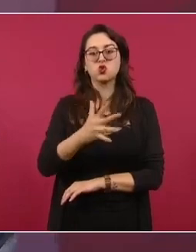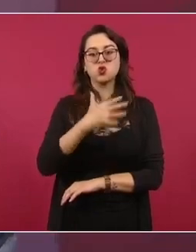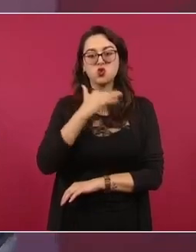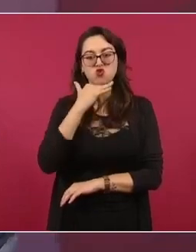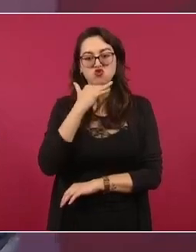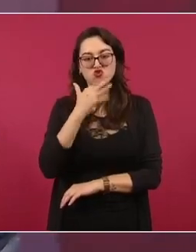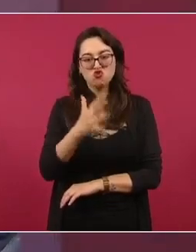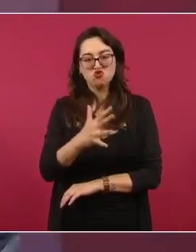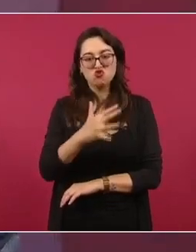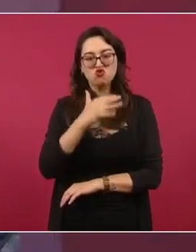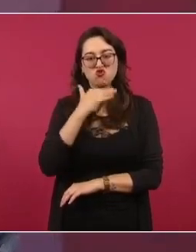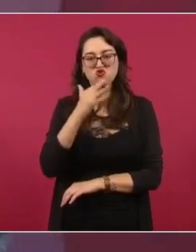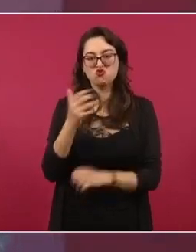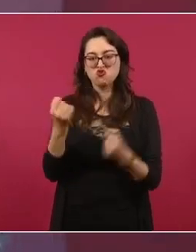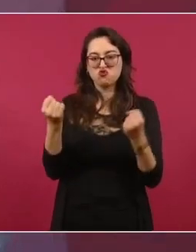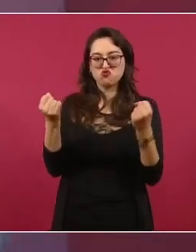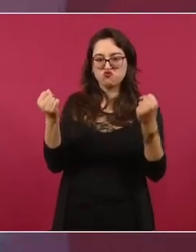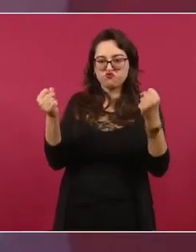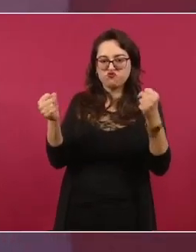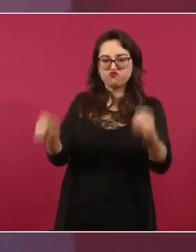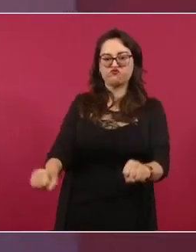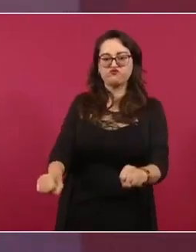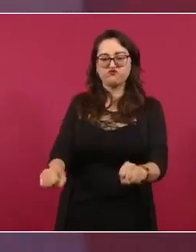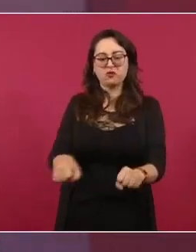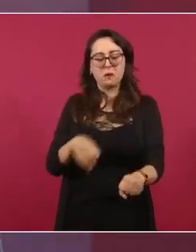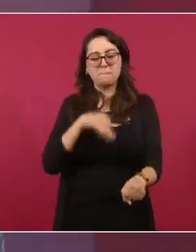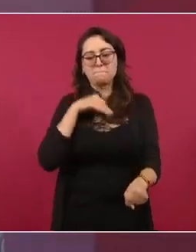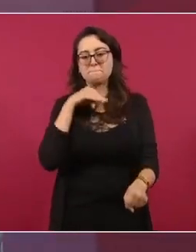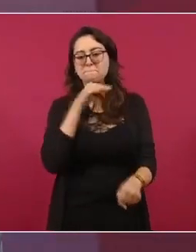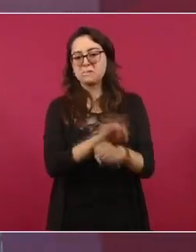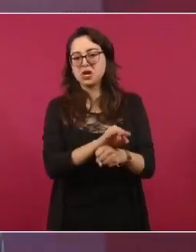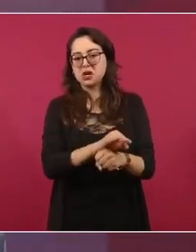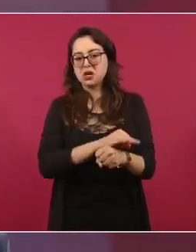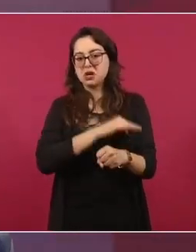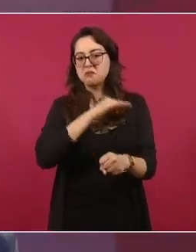autoritario y corrupto,